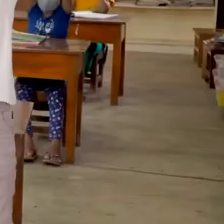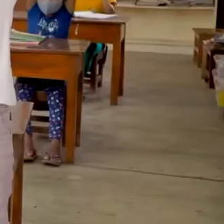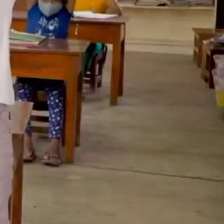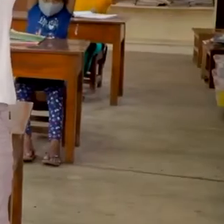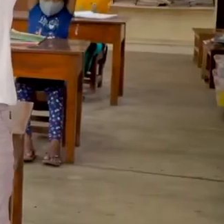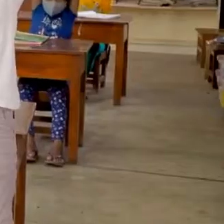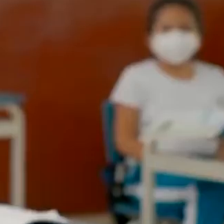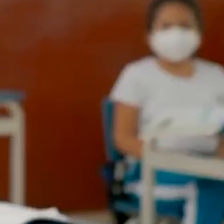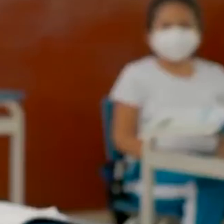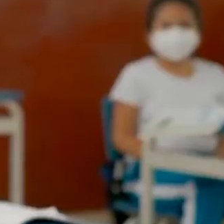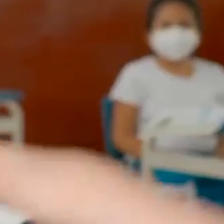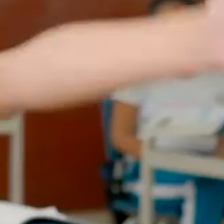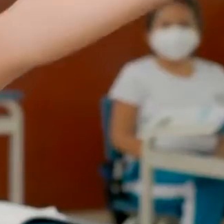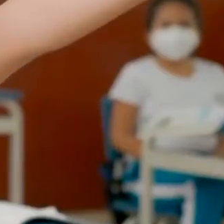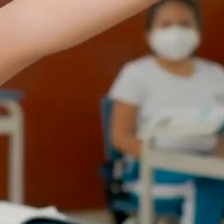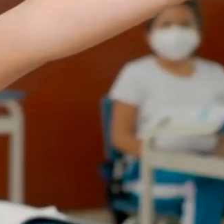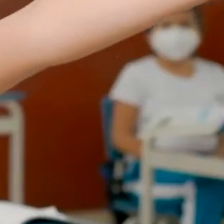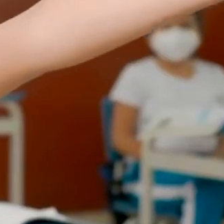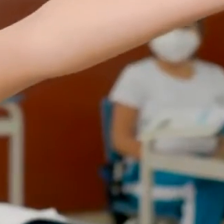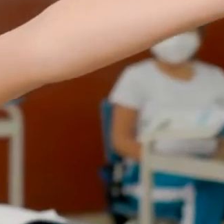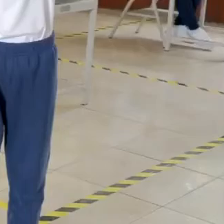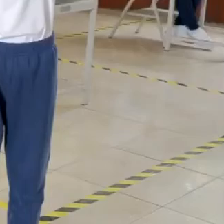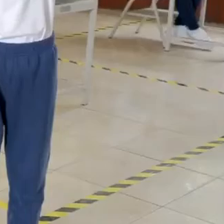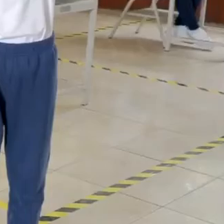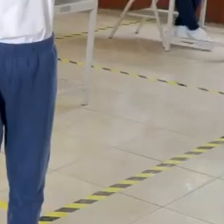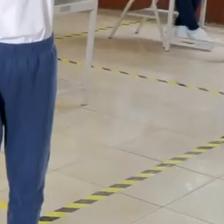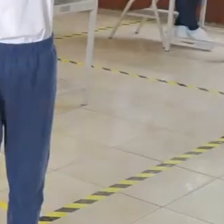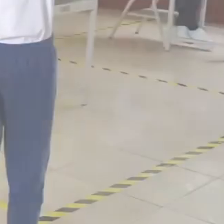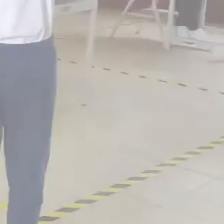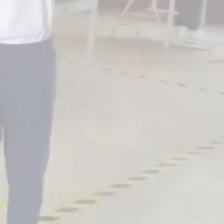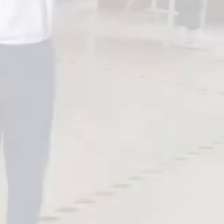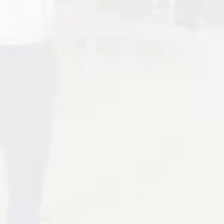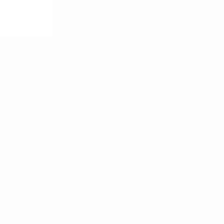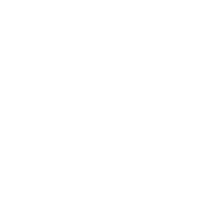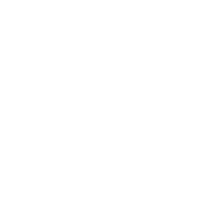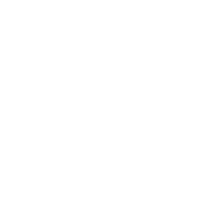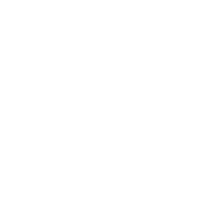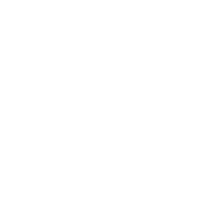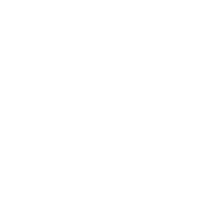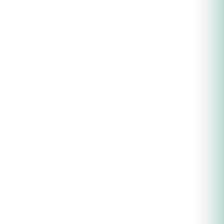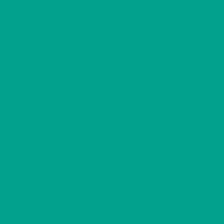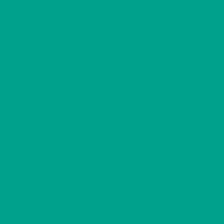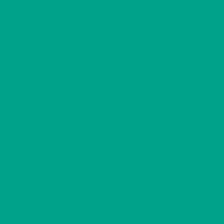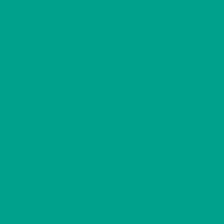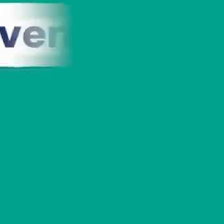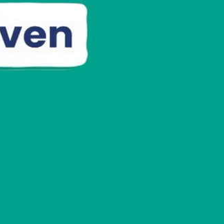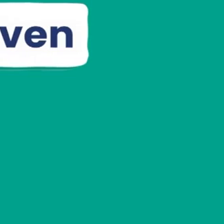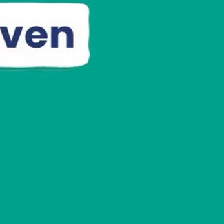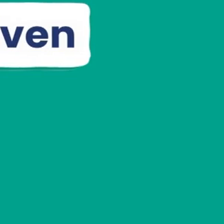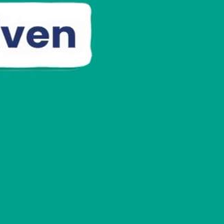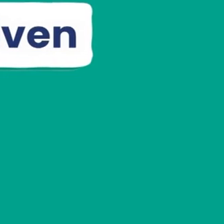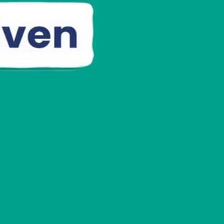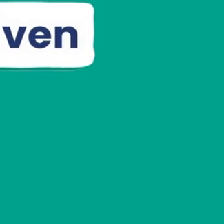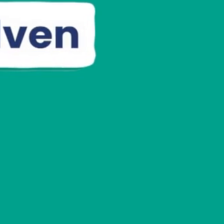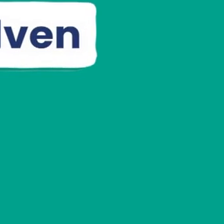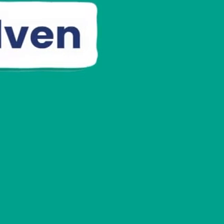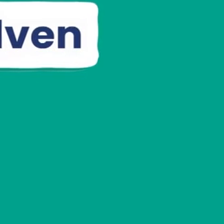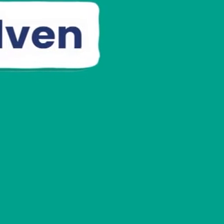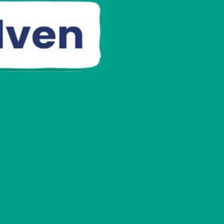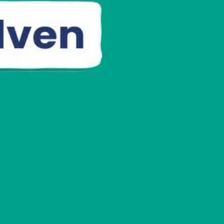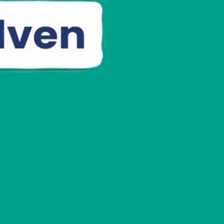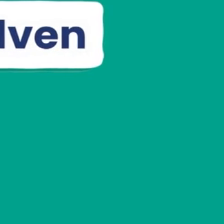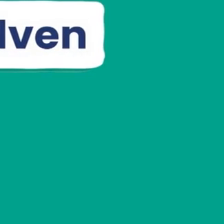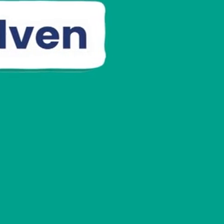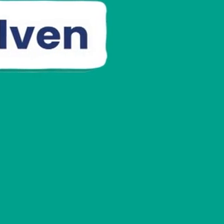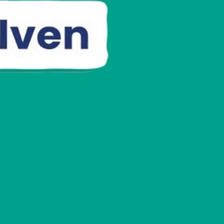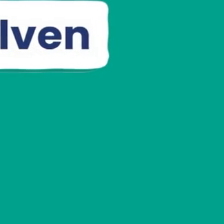cole! ¡Es hora de volver a encontrarnos! Conoce más en www.gov